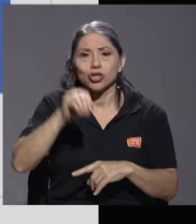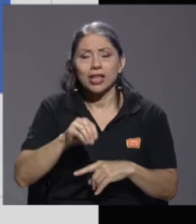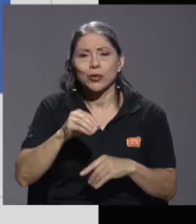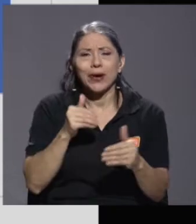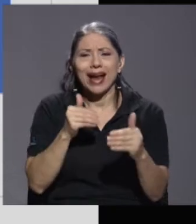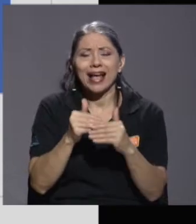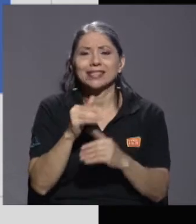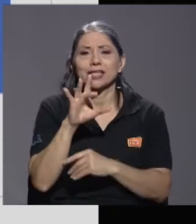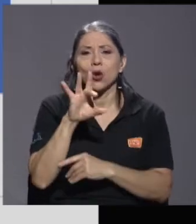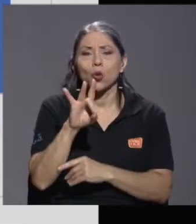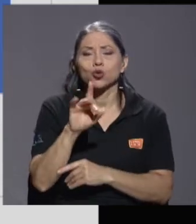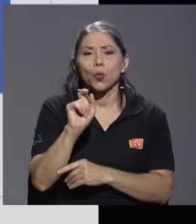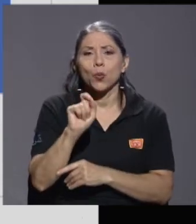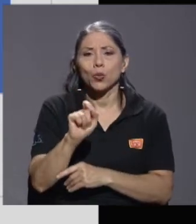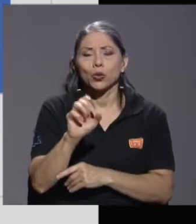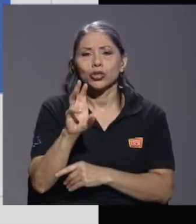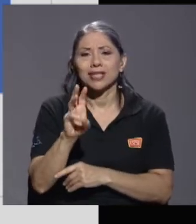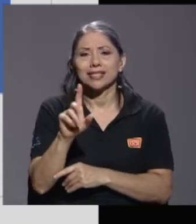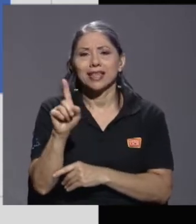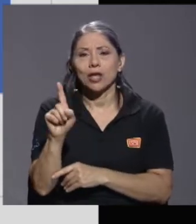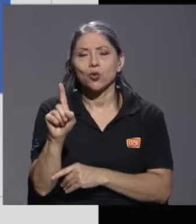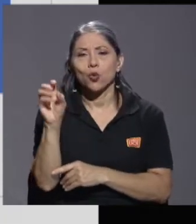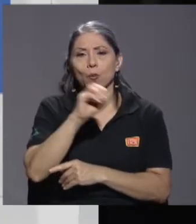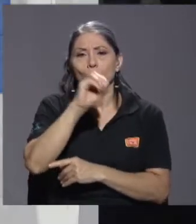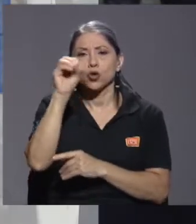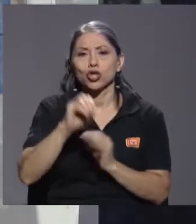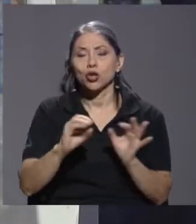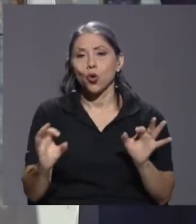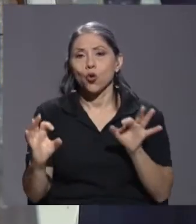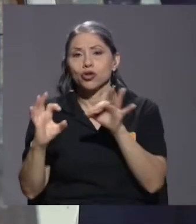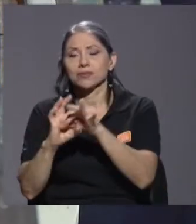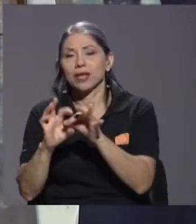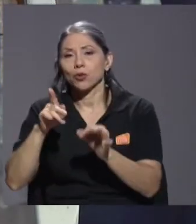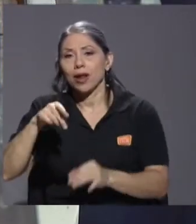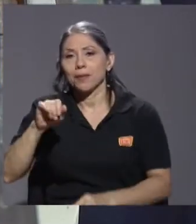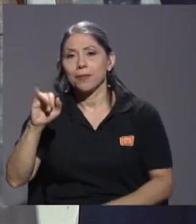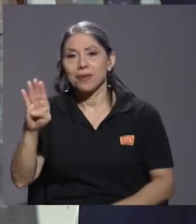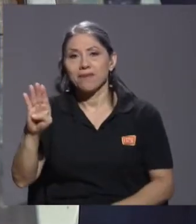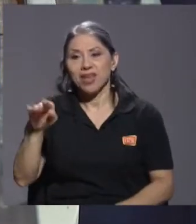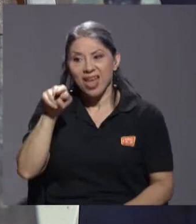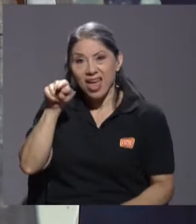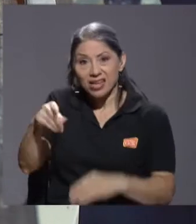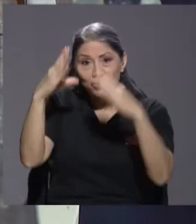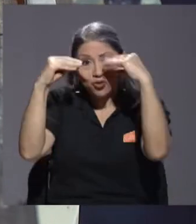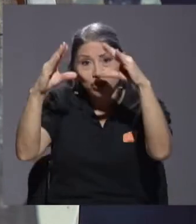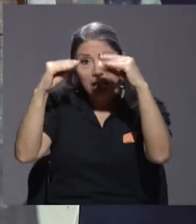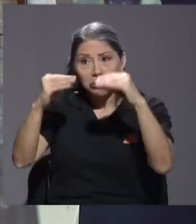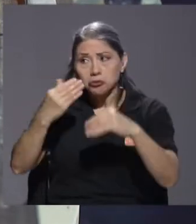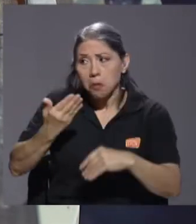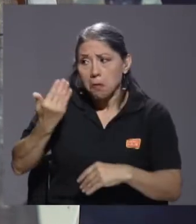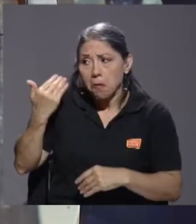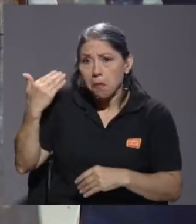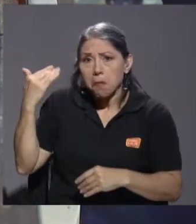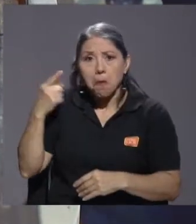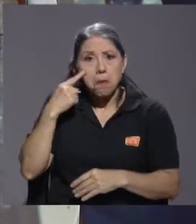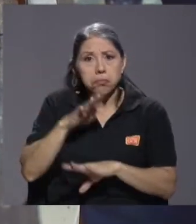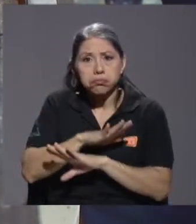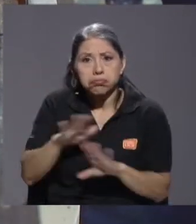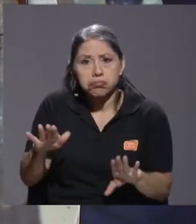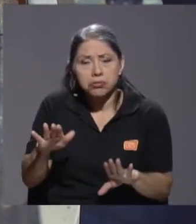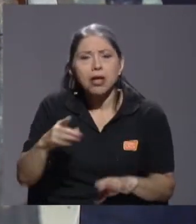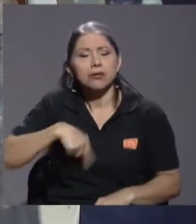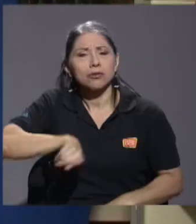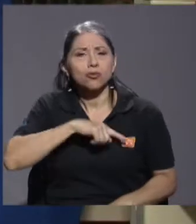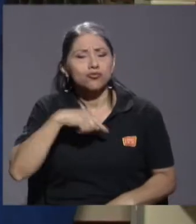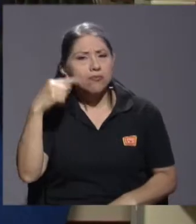.61% con respecto al PIB. Esos datos son inéditos en años recientes y obviamente nos llevan a pensar